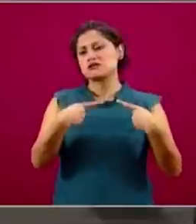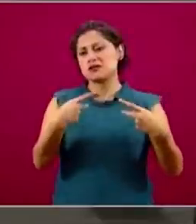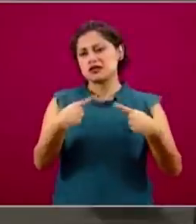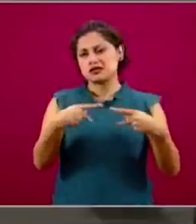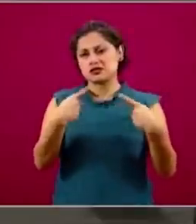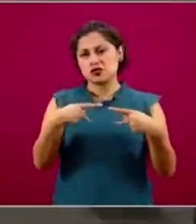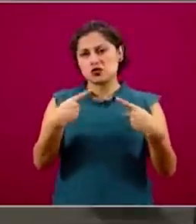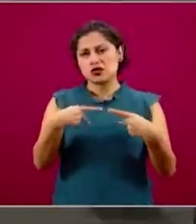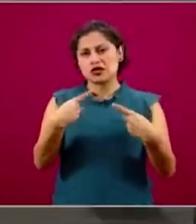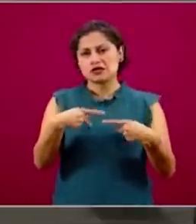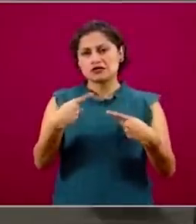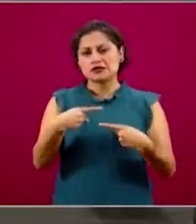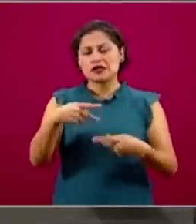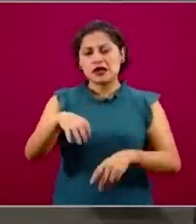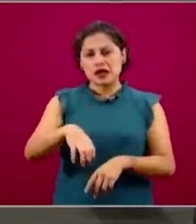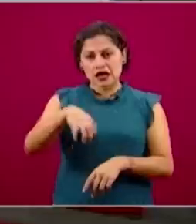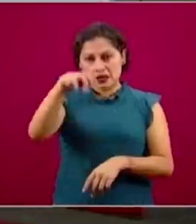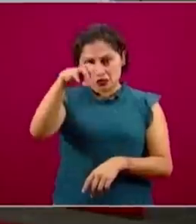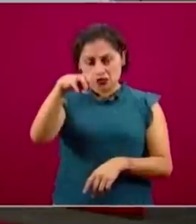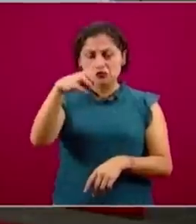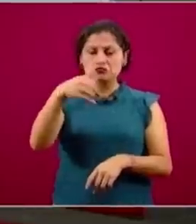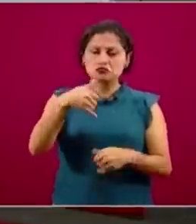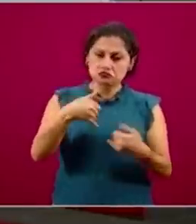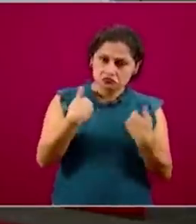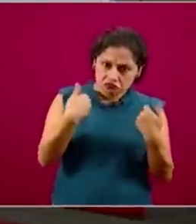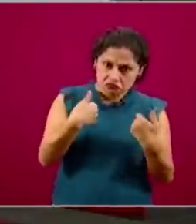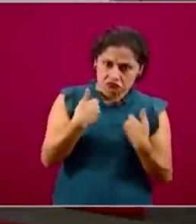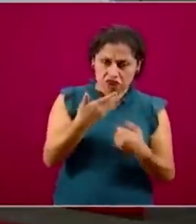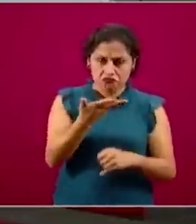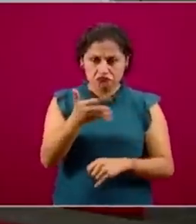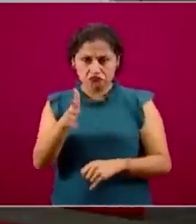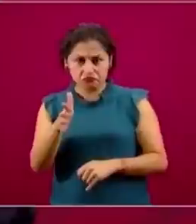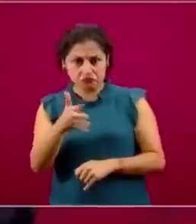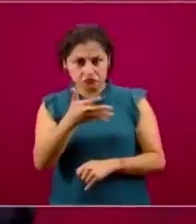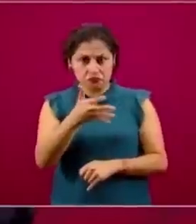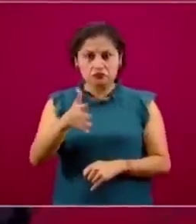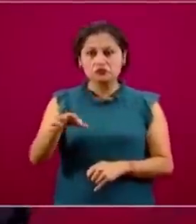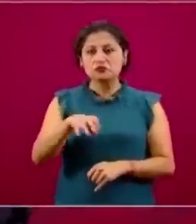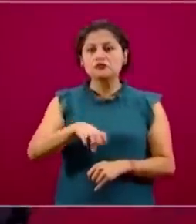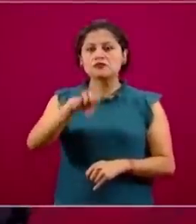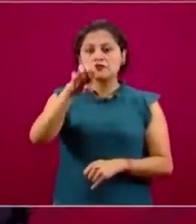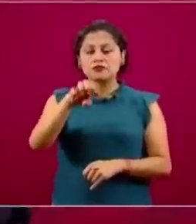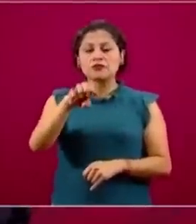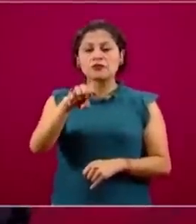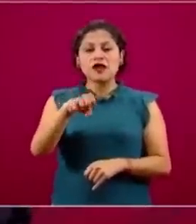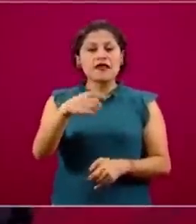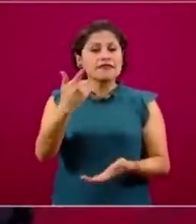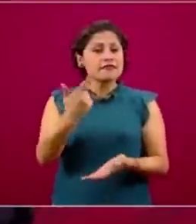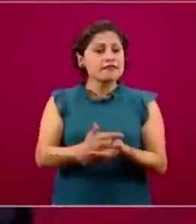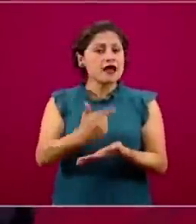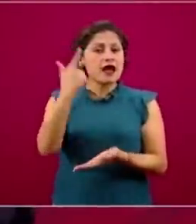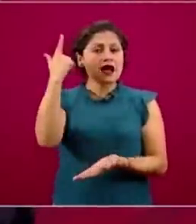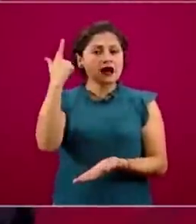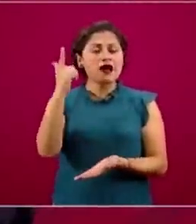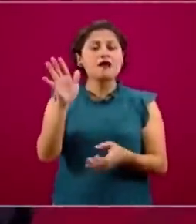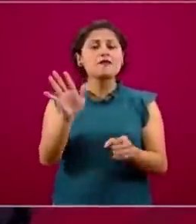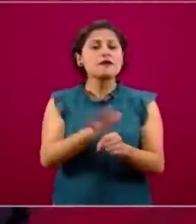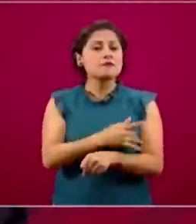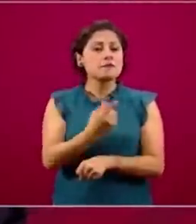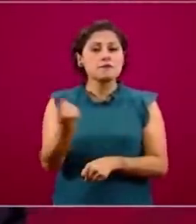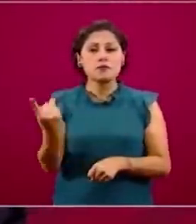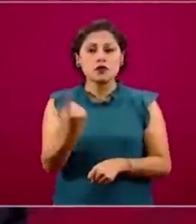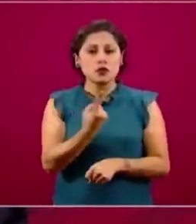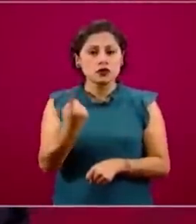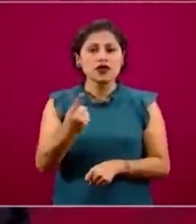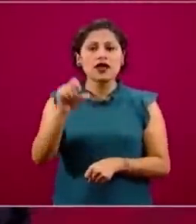de personas, adultas, jóvenes, que tienen complicaciones. Y la explicación, esta